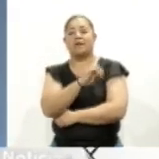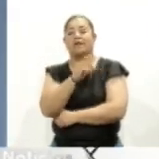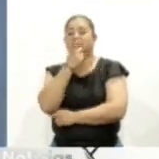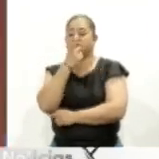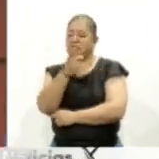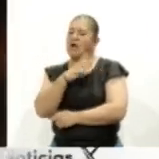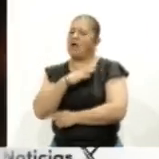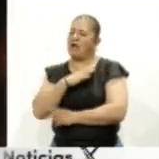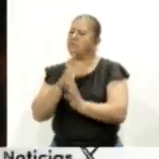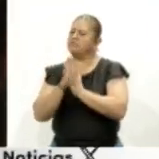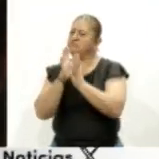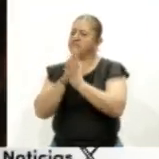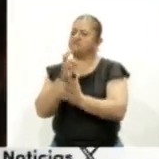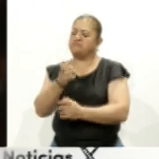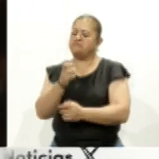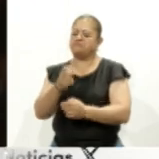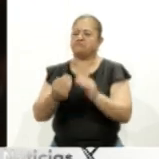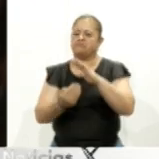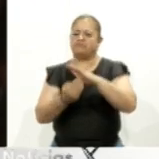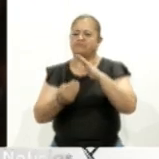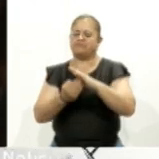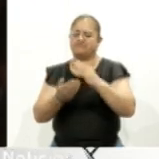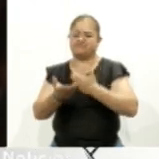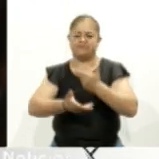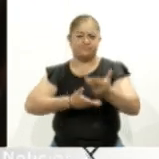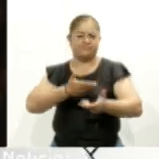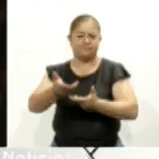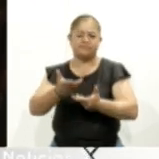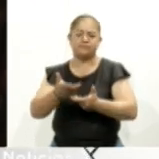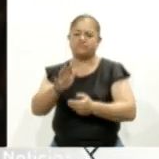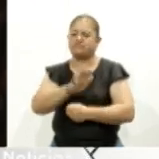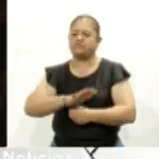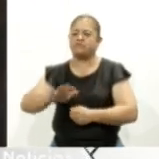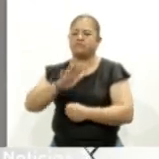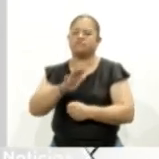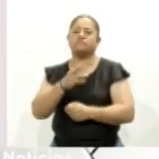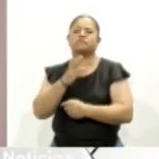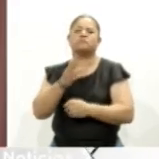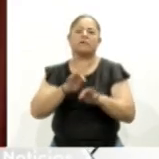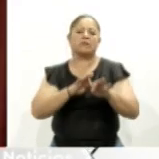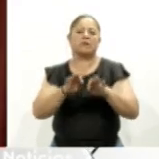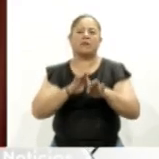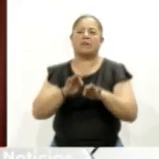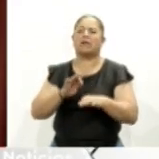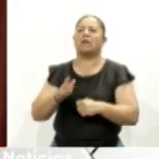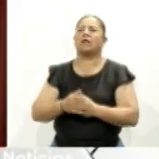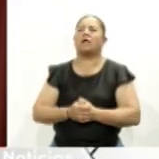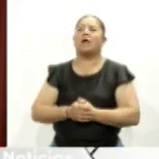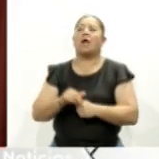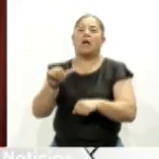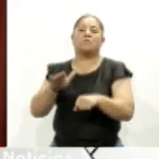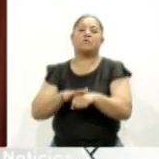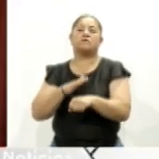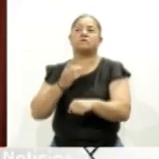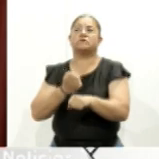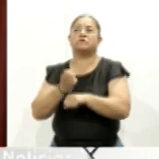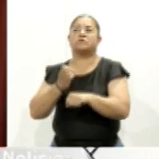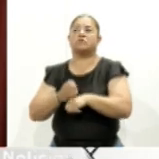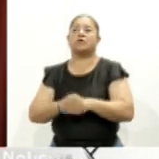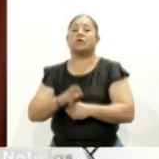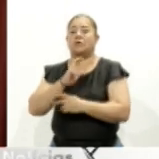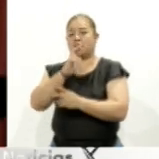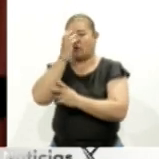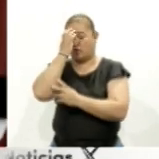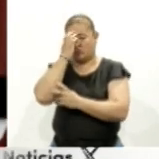participación en la Mesa de Servidores Públicos y Funcionarios de la Administración Estatal. Reconocemos los desafíos que enfrenta el